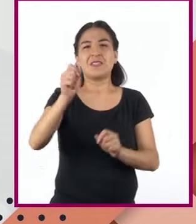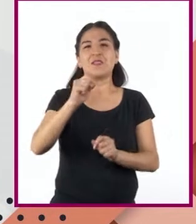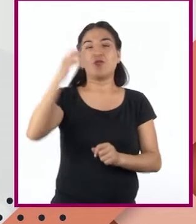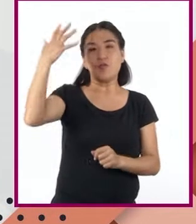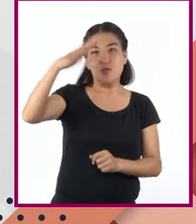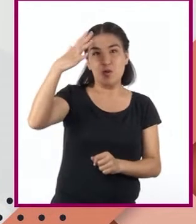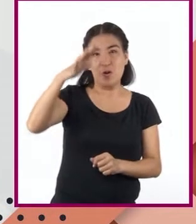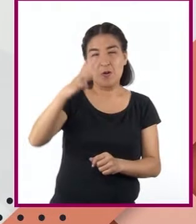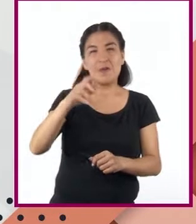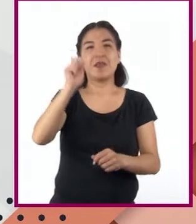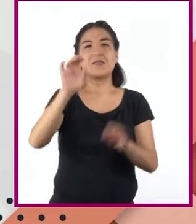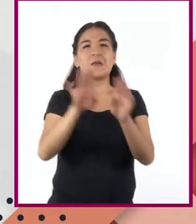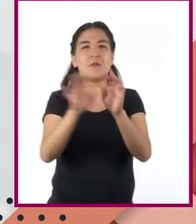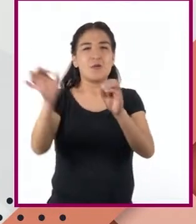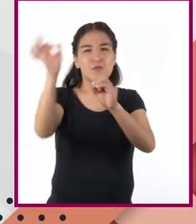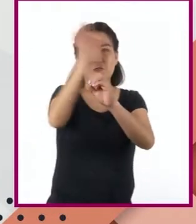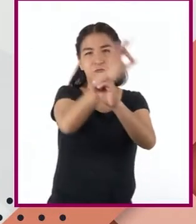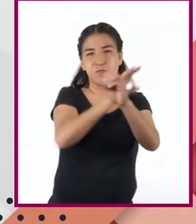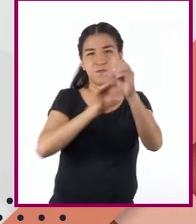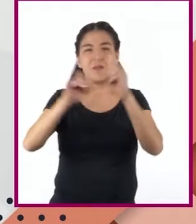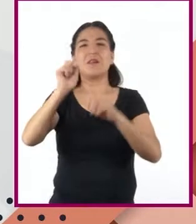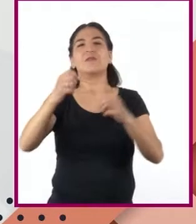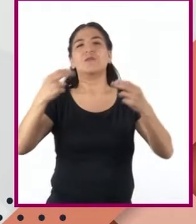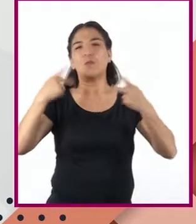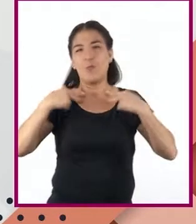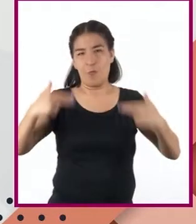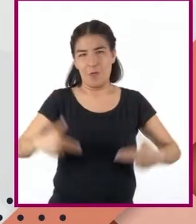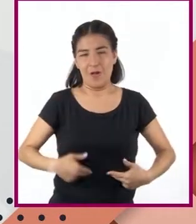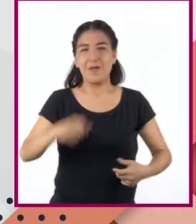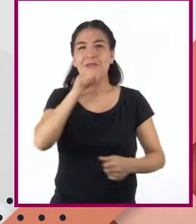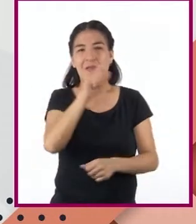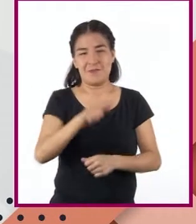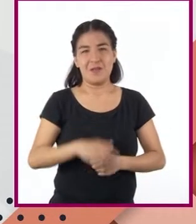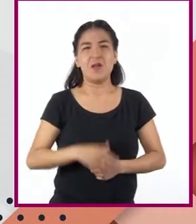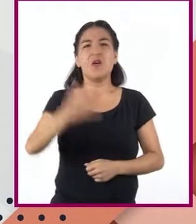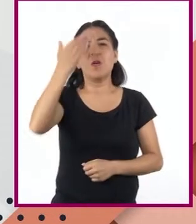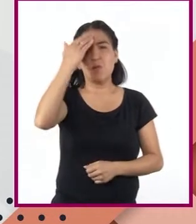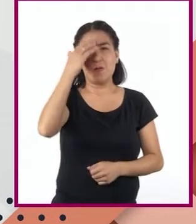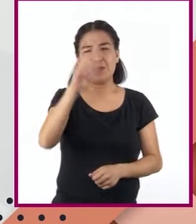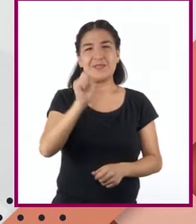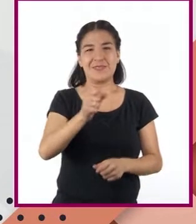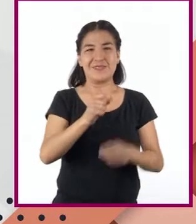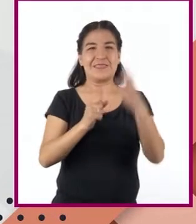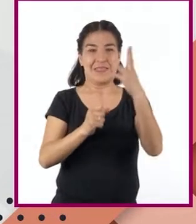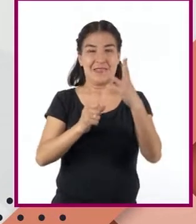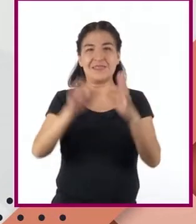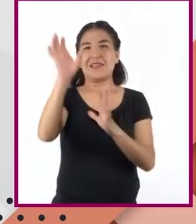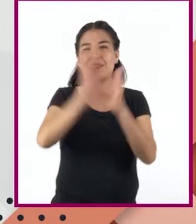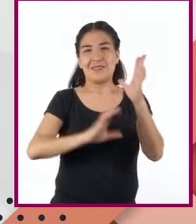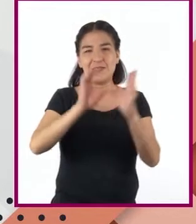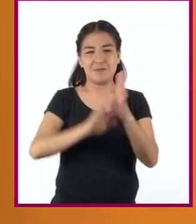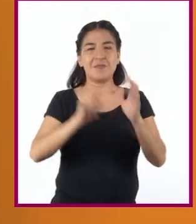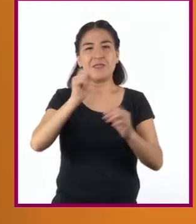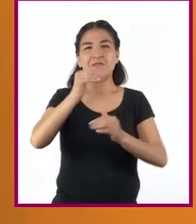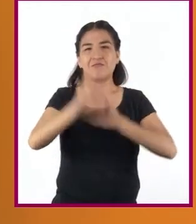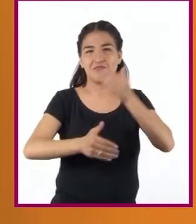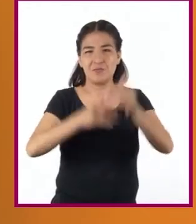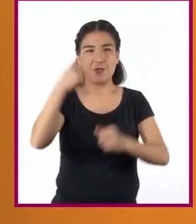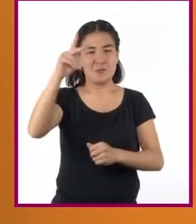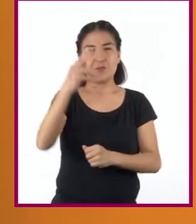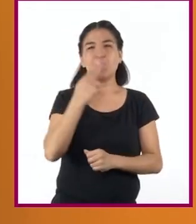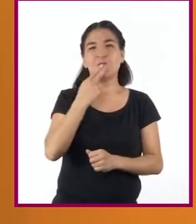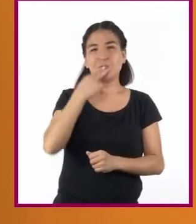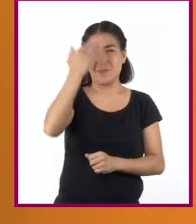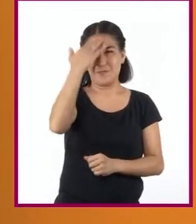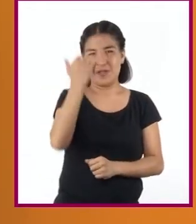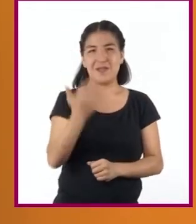y planetarios y humanos. Se conocen comúnmente tres calendarios cíclicos que usan los mayas. Estos